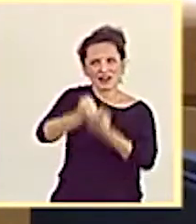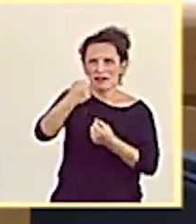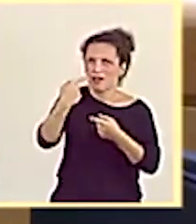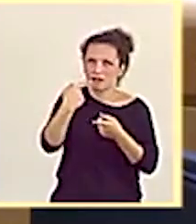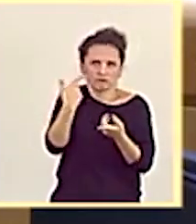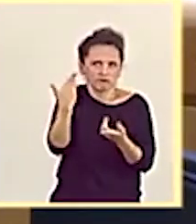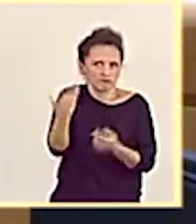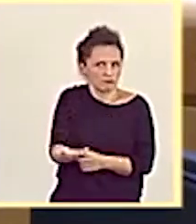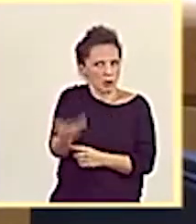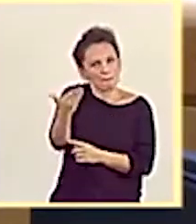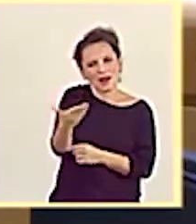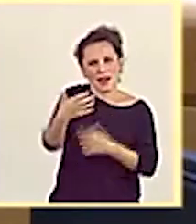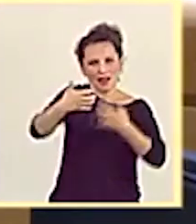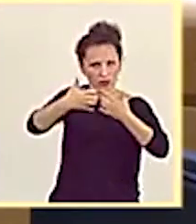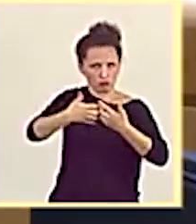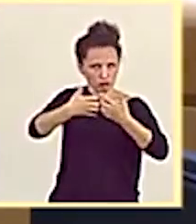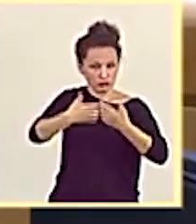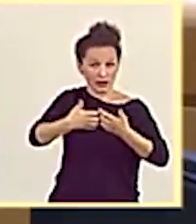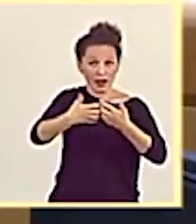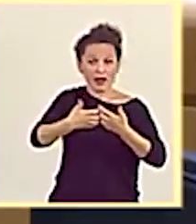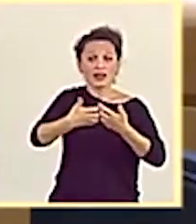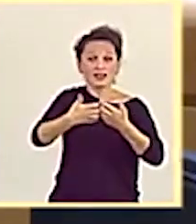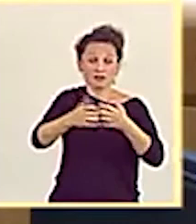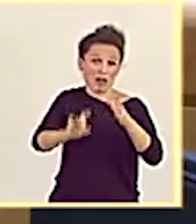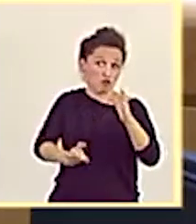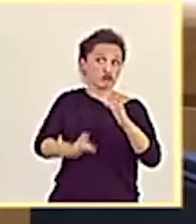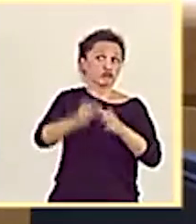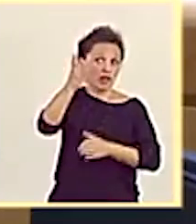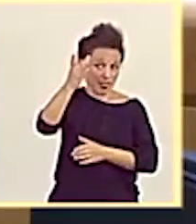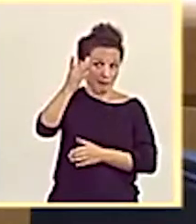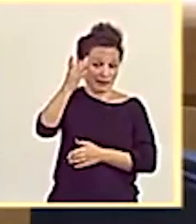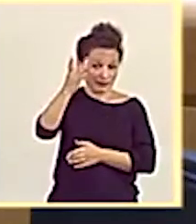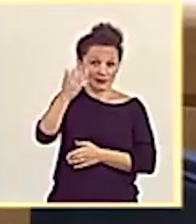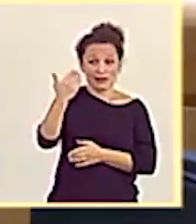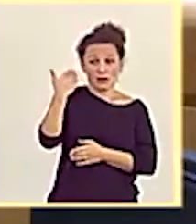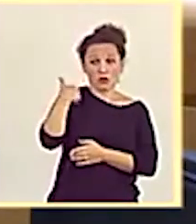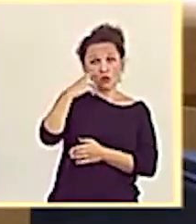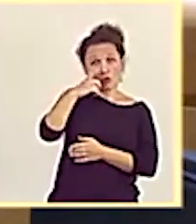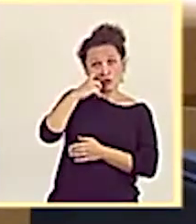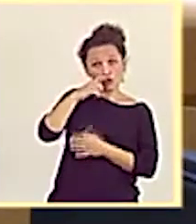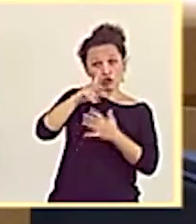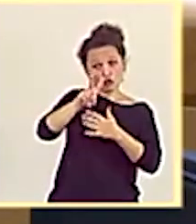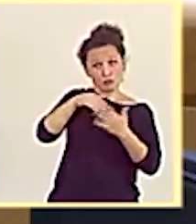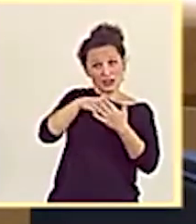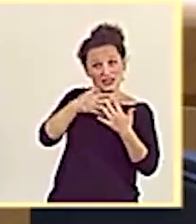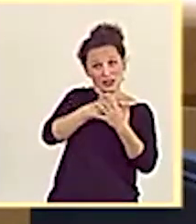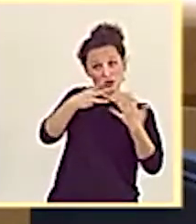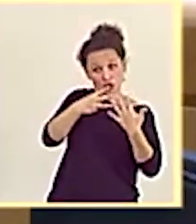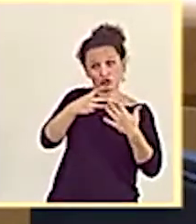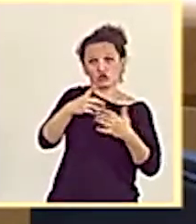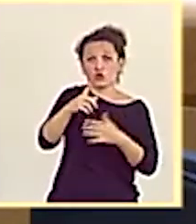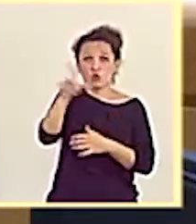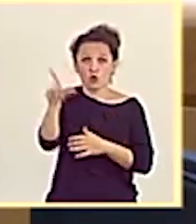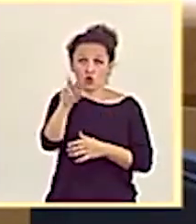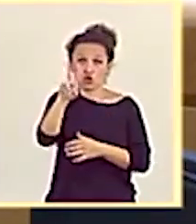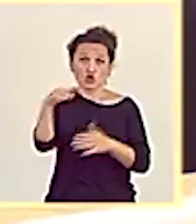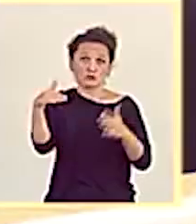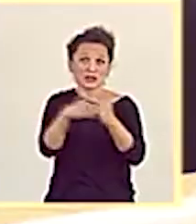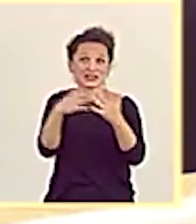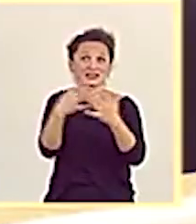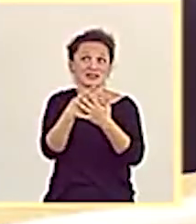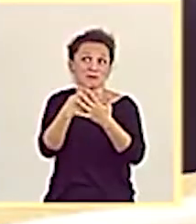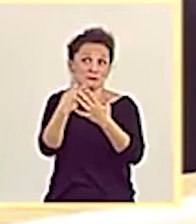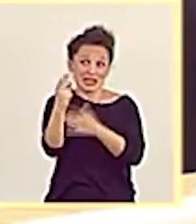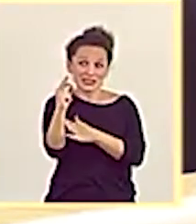la industria. Y, afortunadamente, desde junio de 2018 hasta febrero de 2020, el precio de la electricidad en España ha caído en más de un